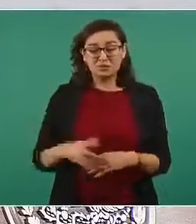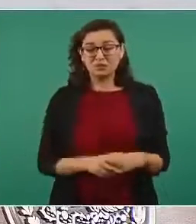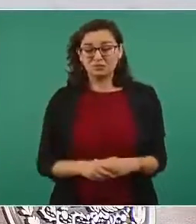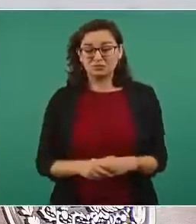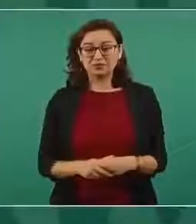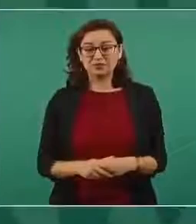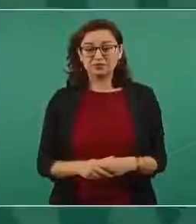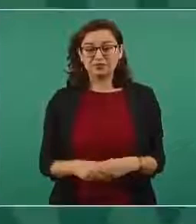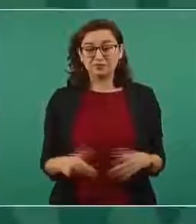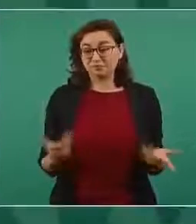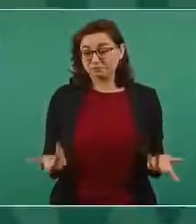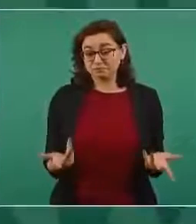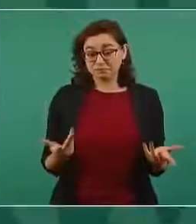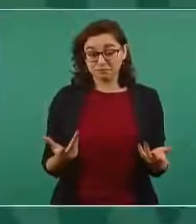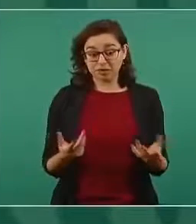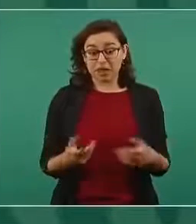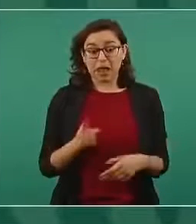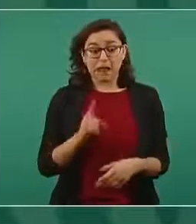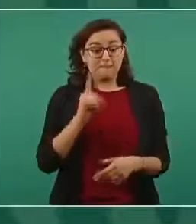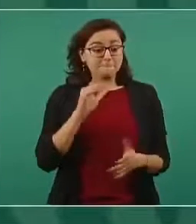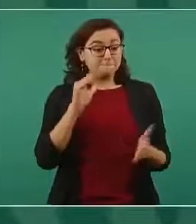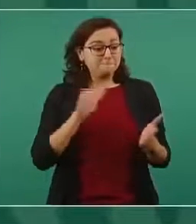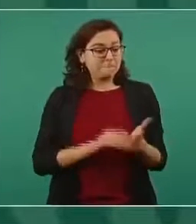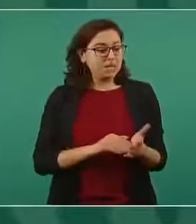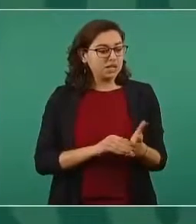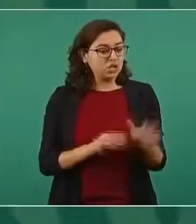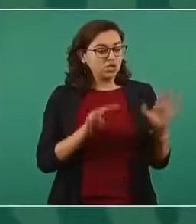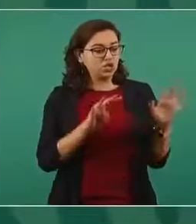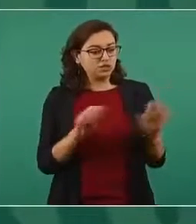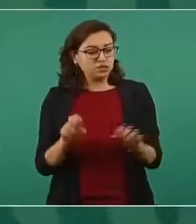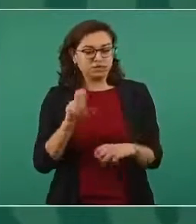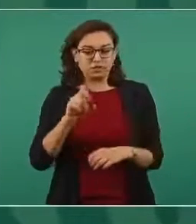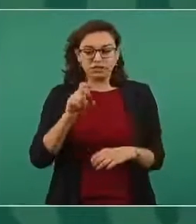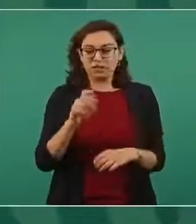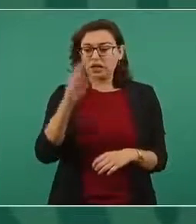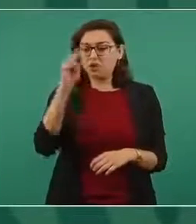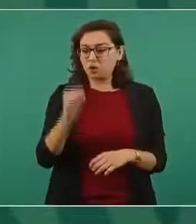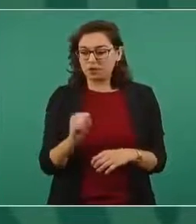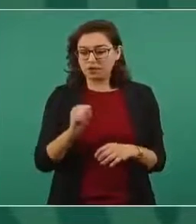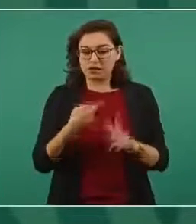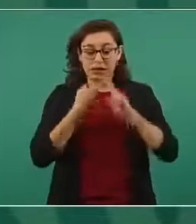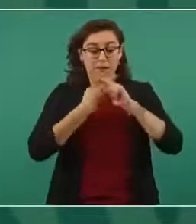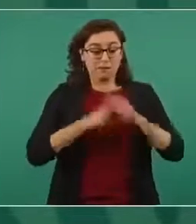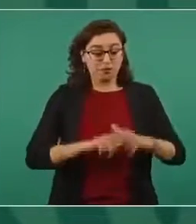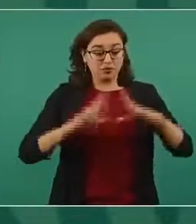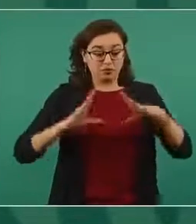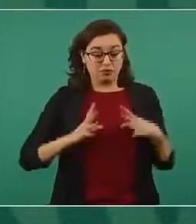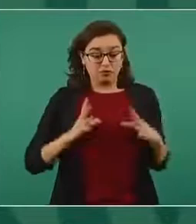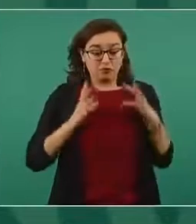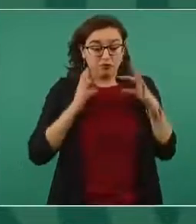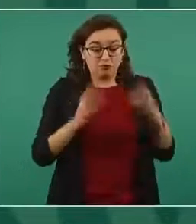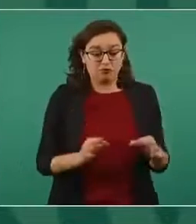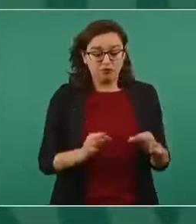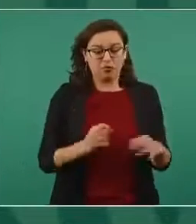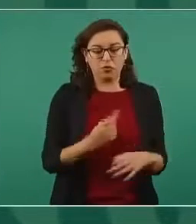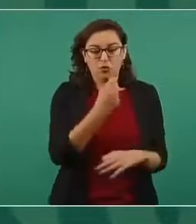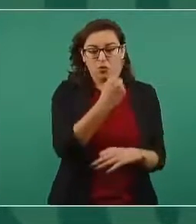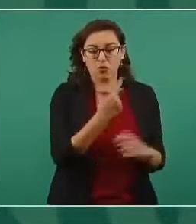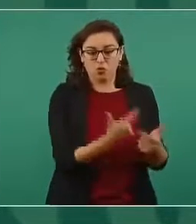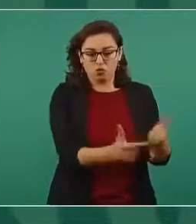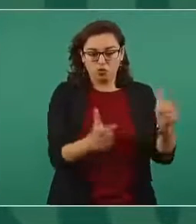en 1939, un año después de la expropiación petrolera,